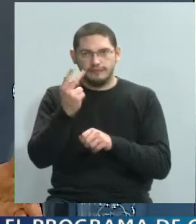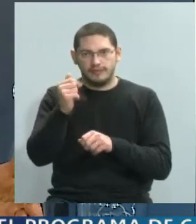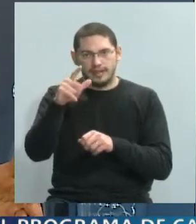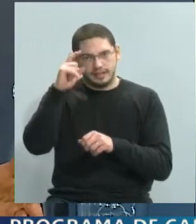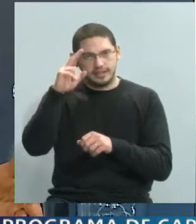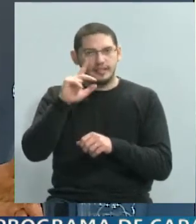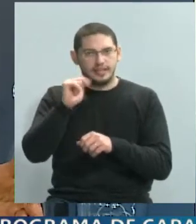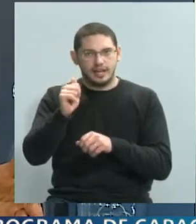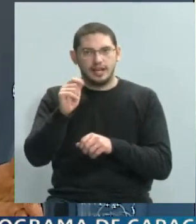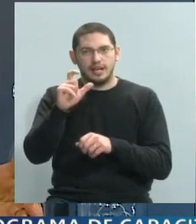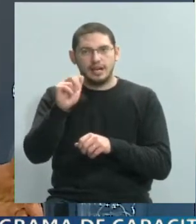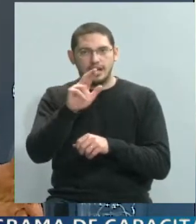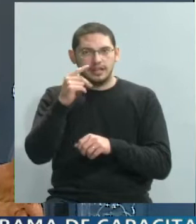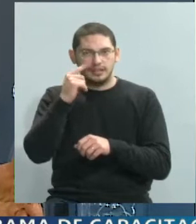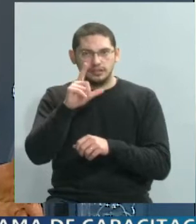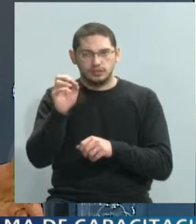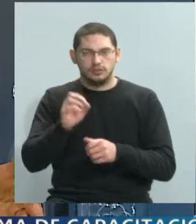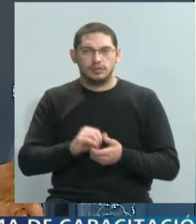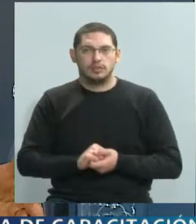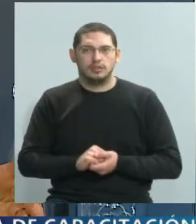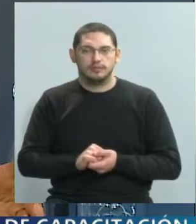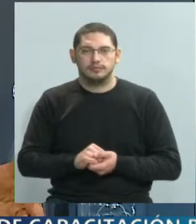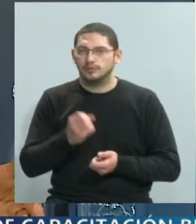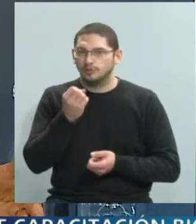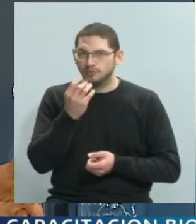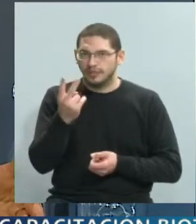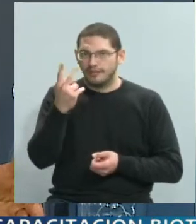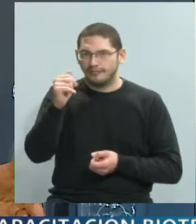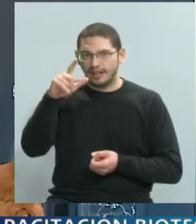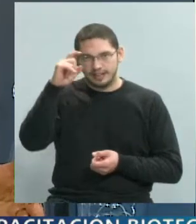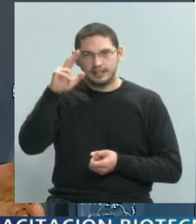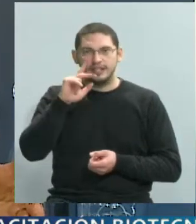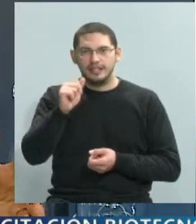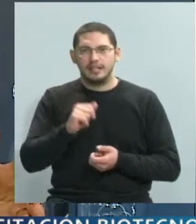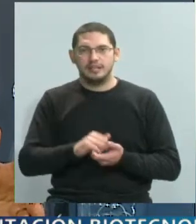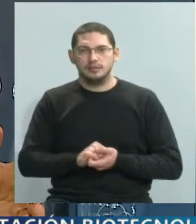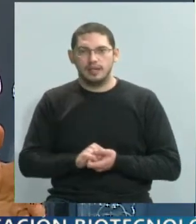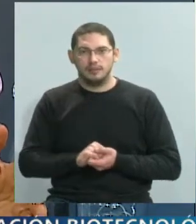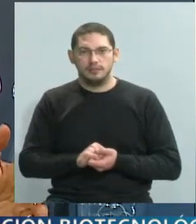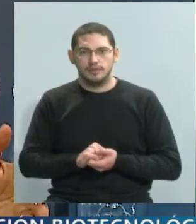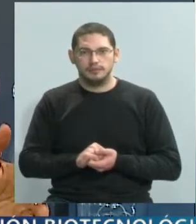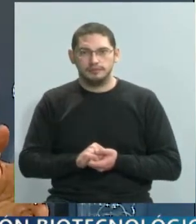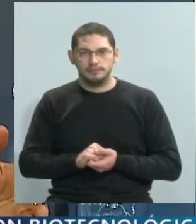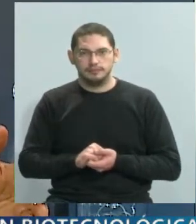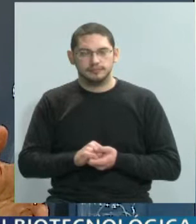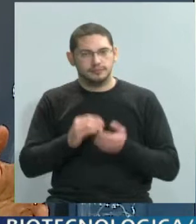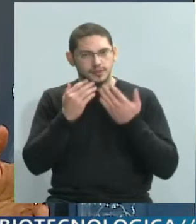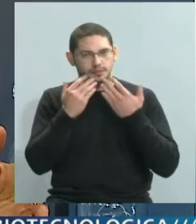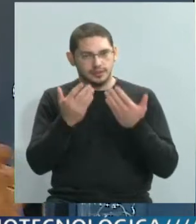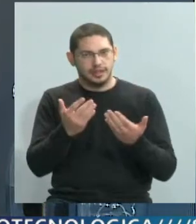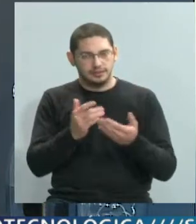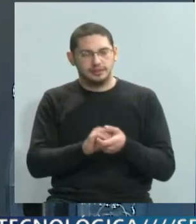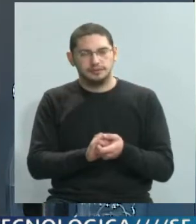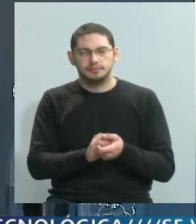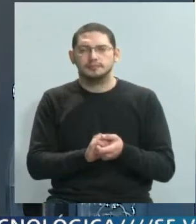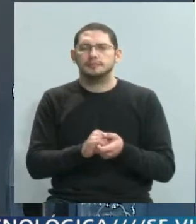Carrillo. Bienvenida, Valeria, ¿cómo estás? Hola, buenas tardes. Muchas gracias por la invitación. Bueno, queríamos